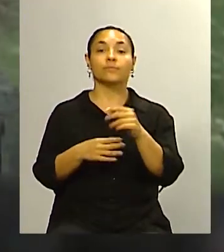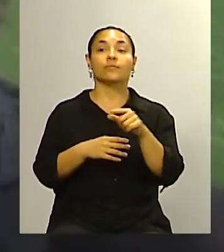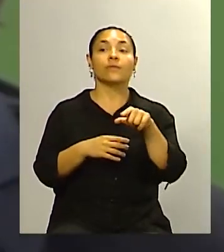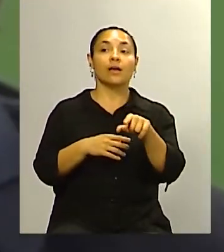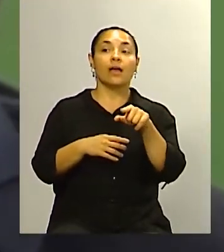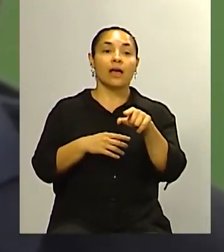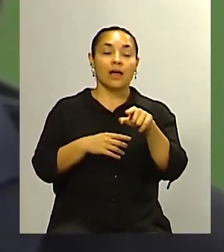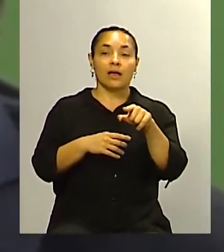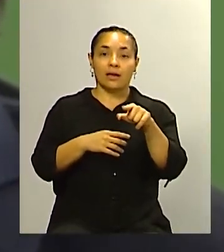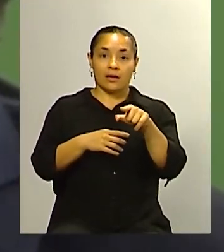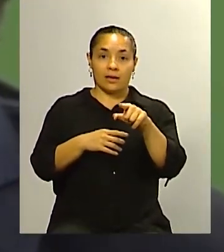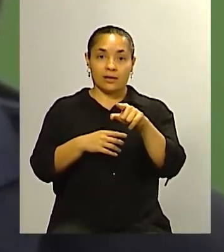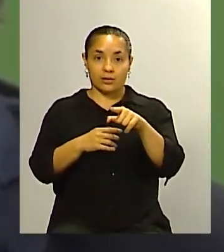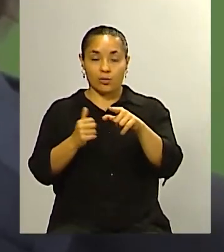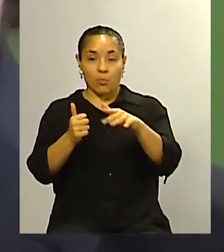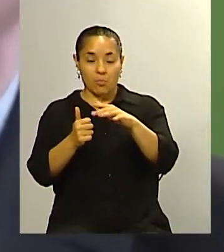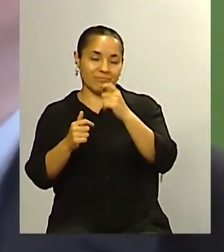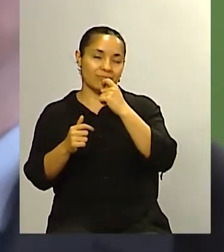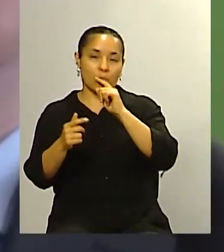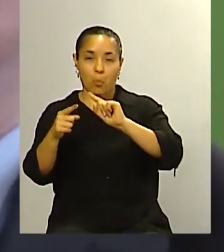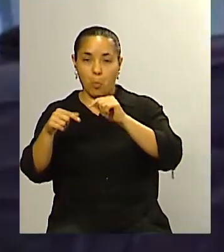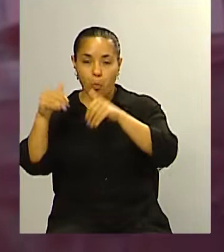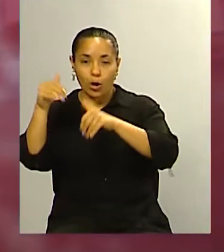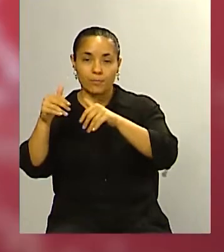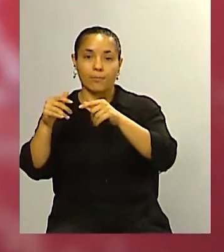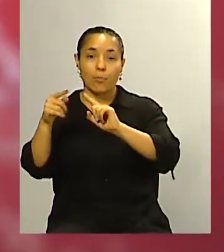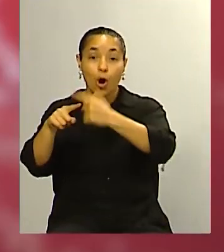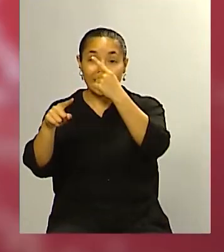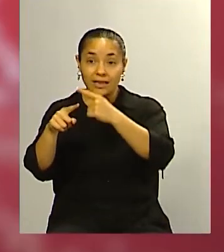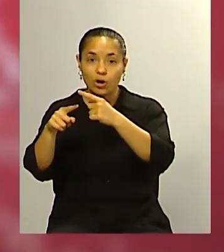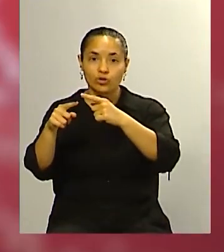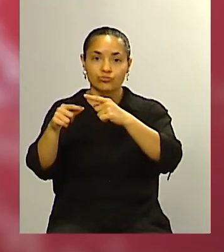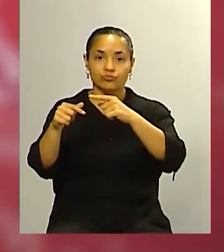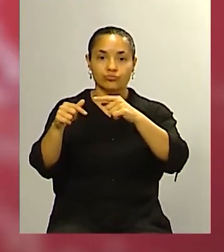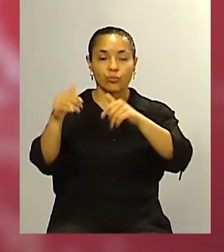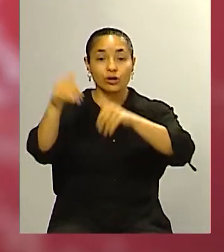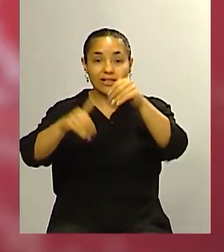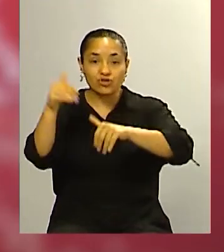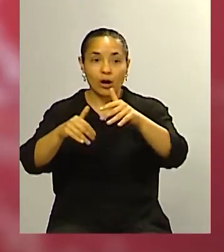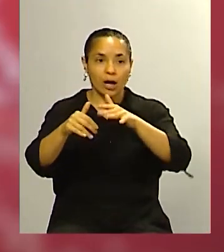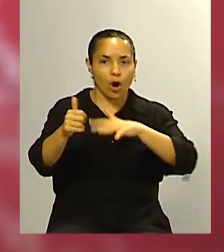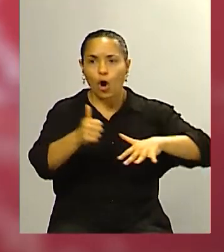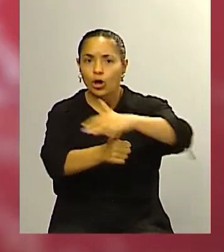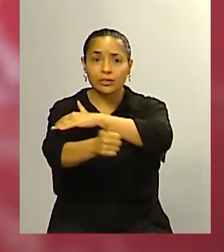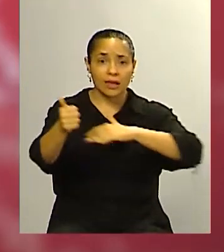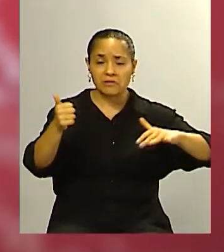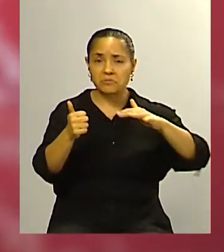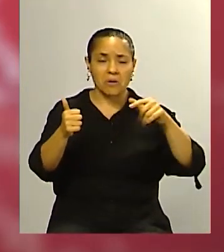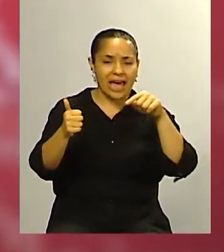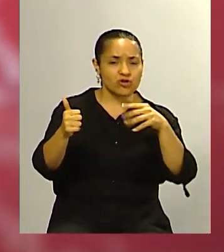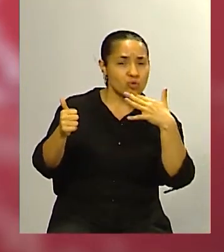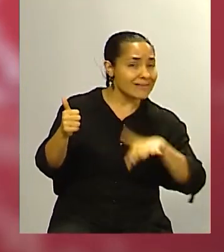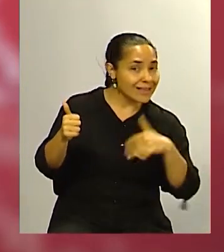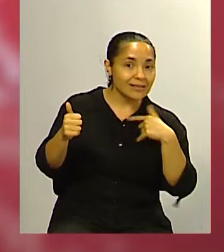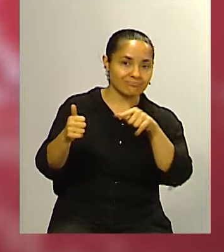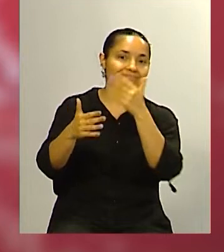dirigencia no entiende el contexto en el cual se va a votar el año próximo van a cometer errores y hoy están mucho más pendientes de su